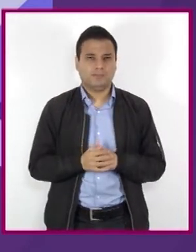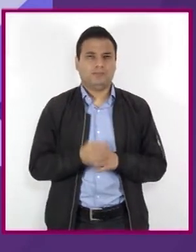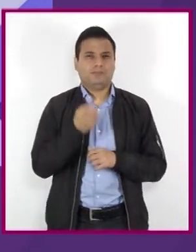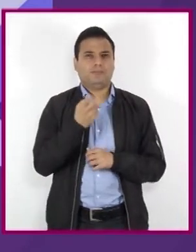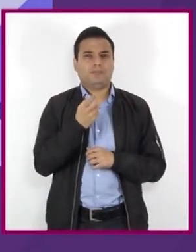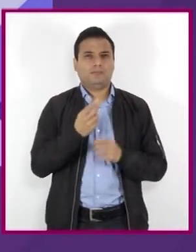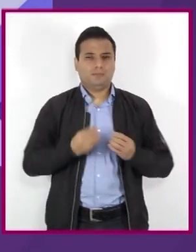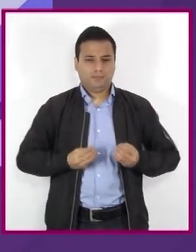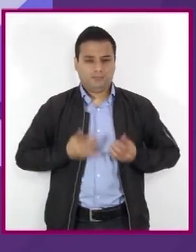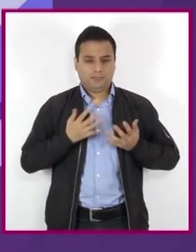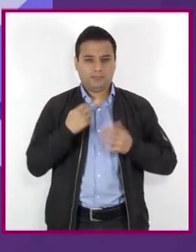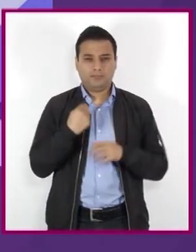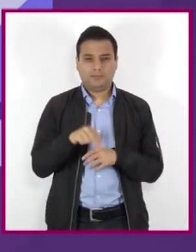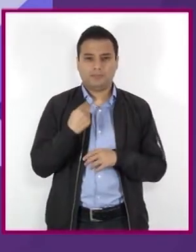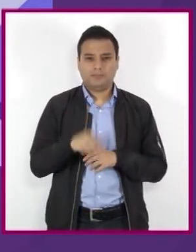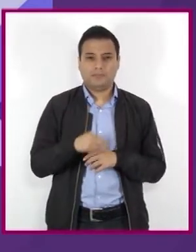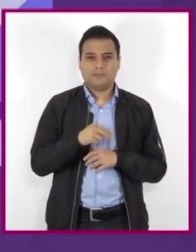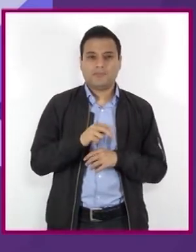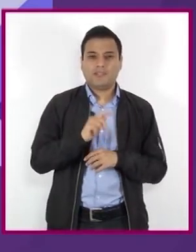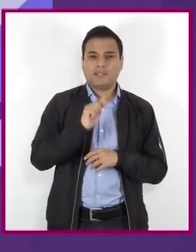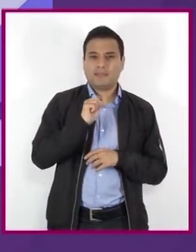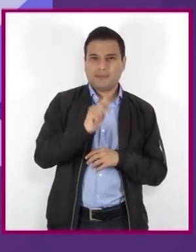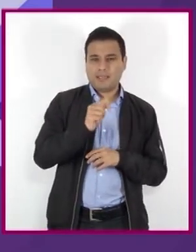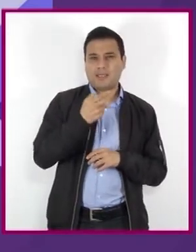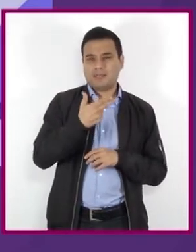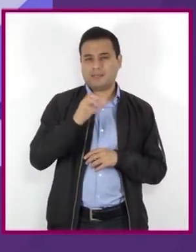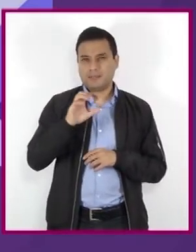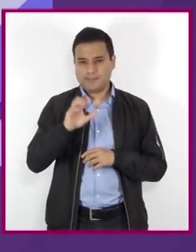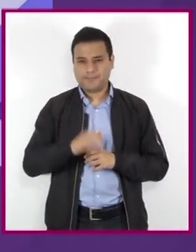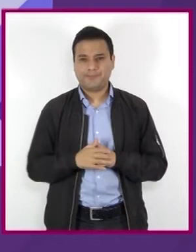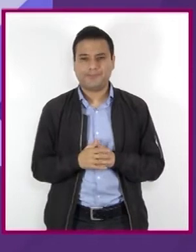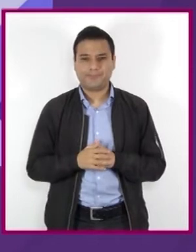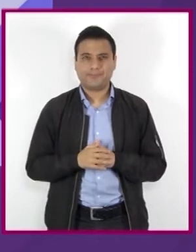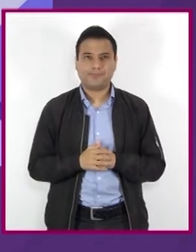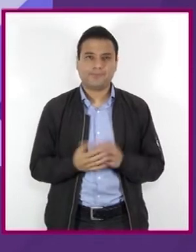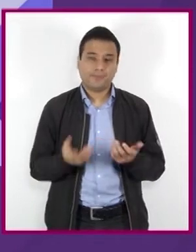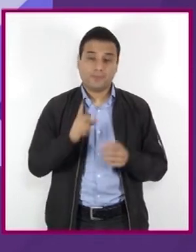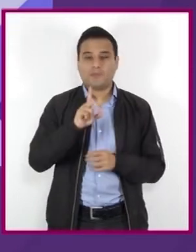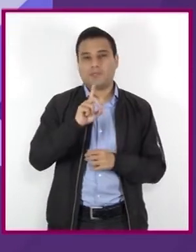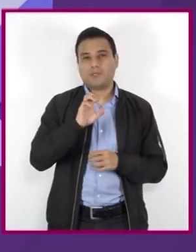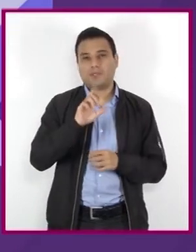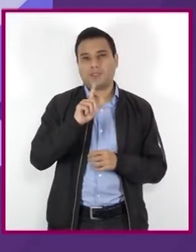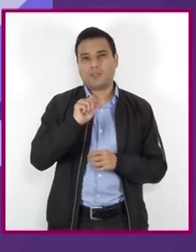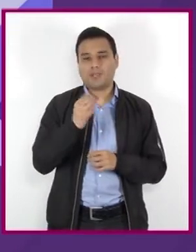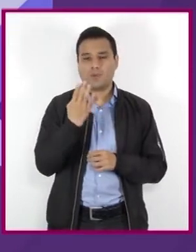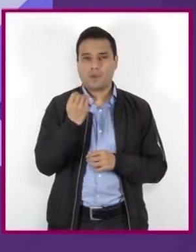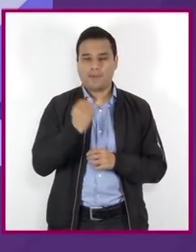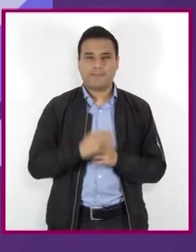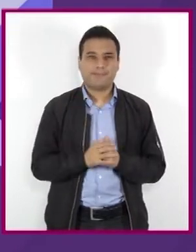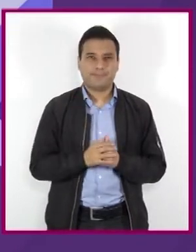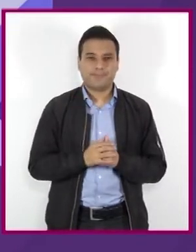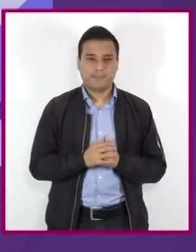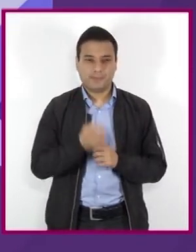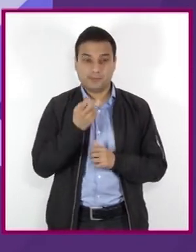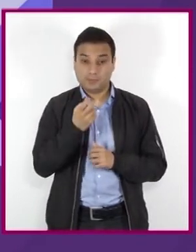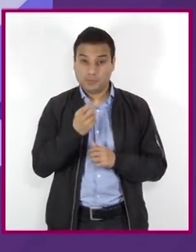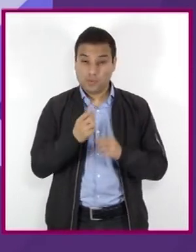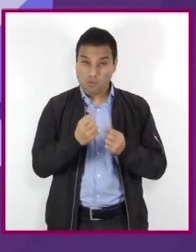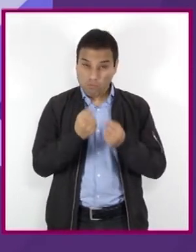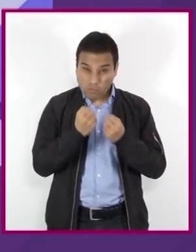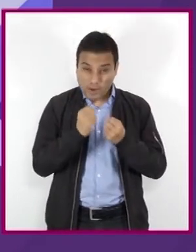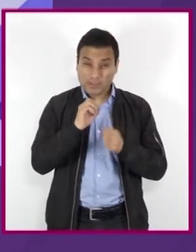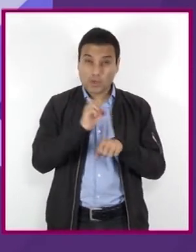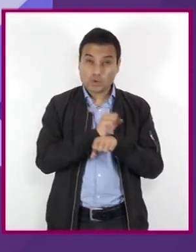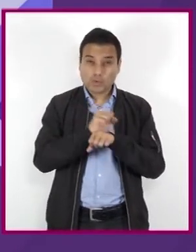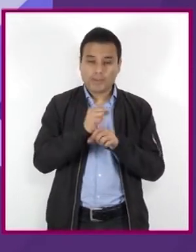tetrahidrocannabidol, THC o delta-9 y la intensidad de los efectos que produce la marihuana